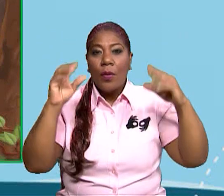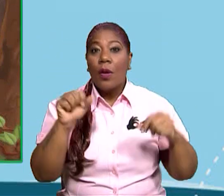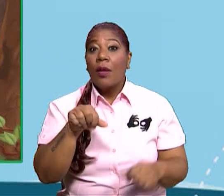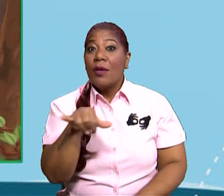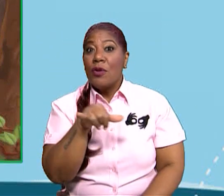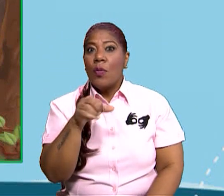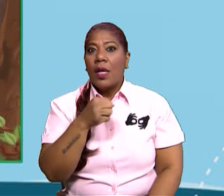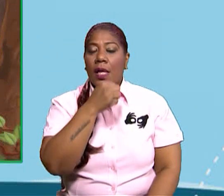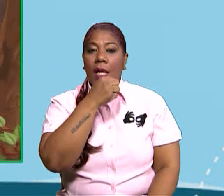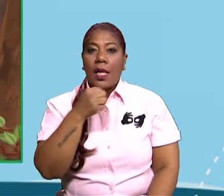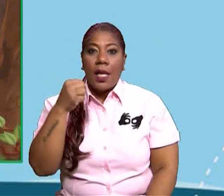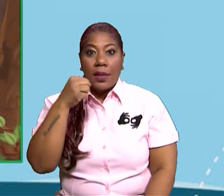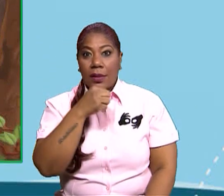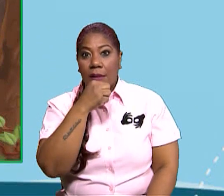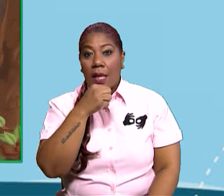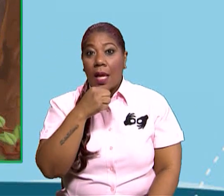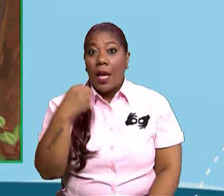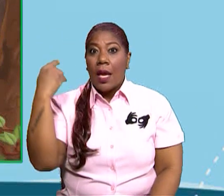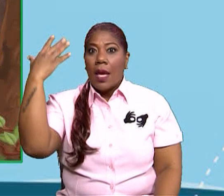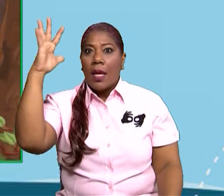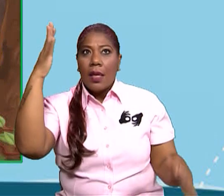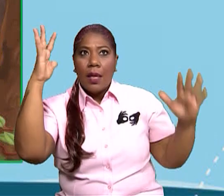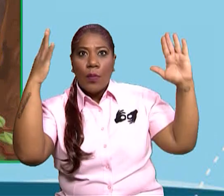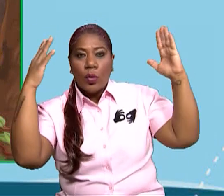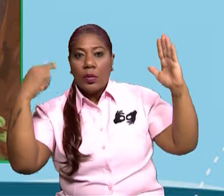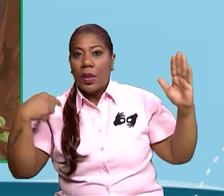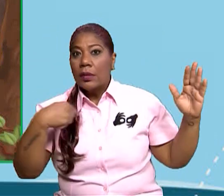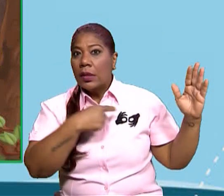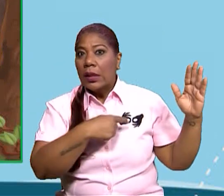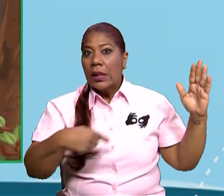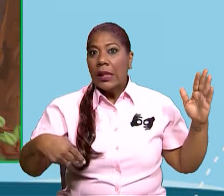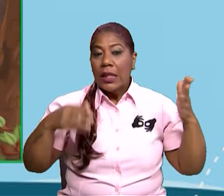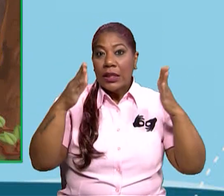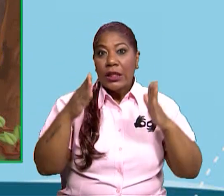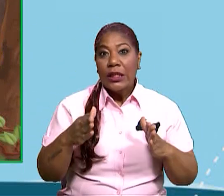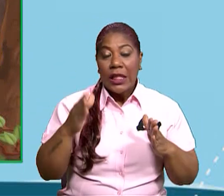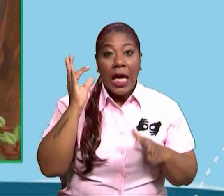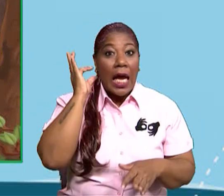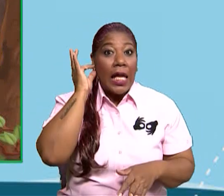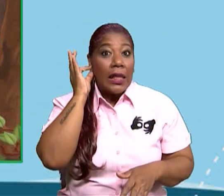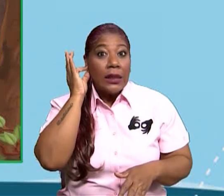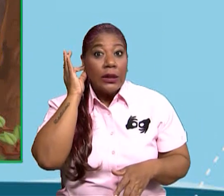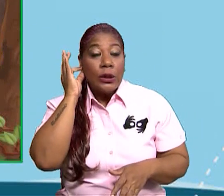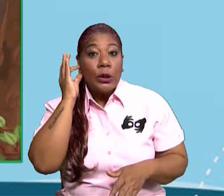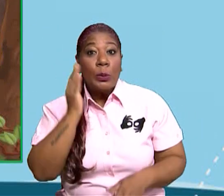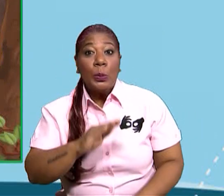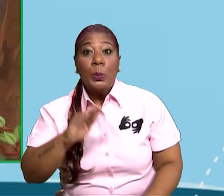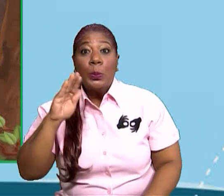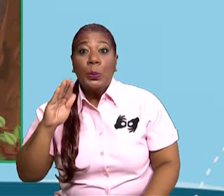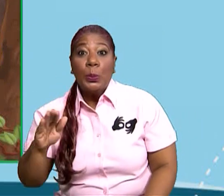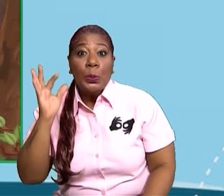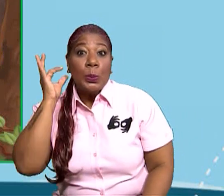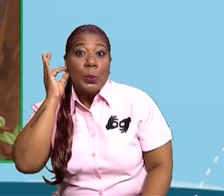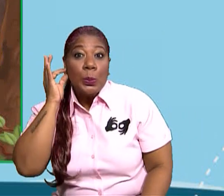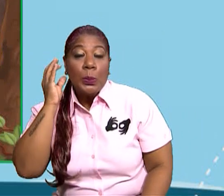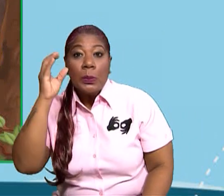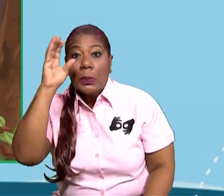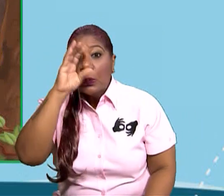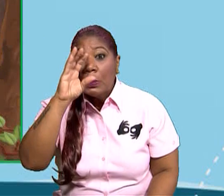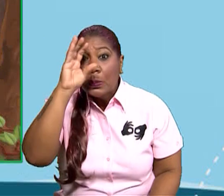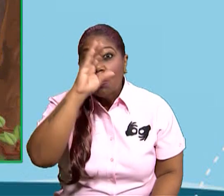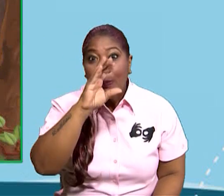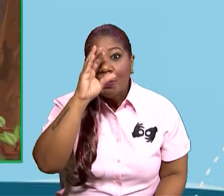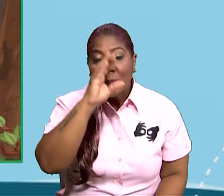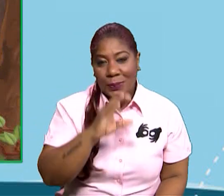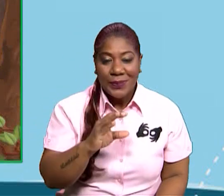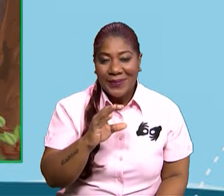¿Saben cuál es esa canción, verdad? La maestra te escuchó esa En el bosque de la china, la chinita se perdió. Muy bien,